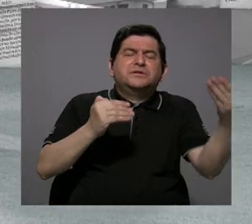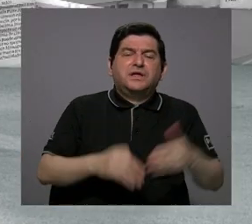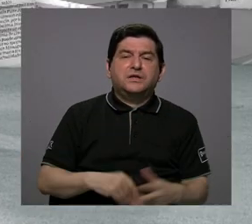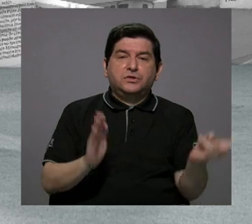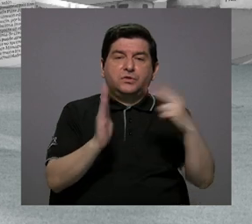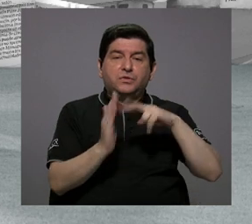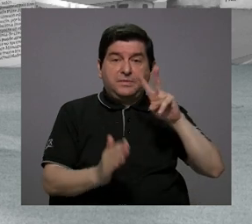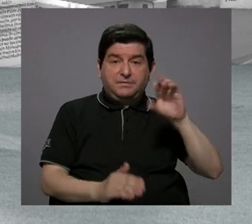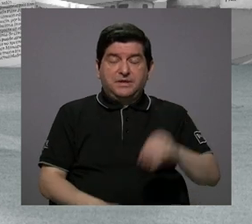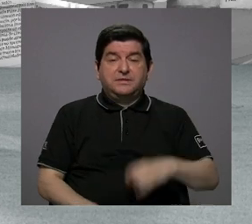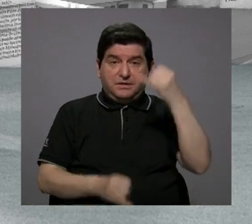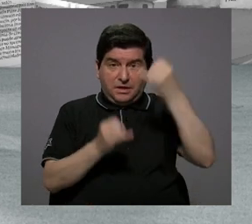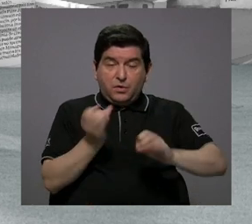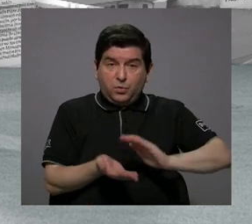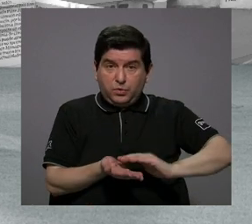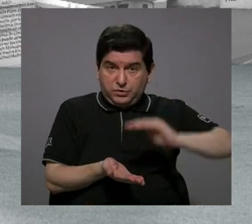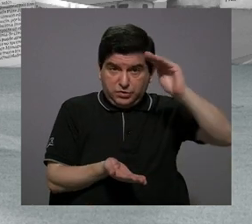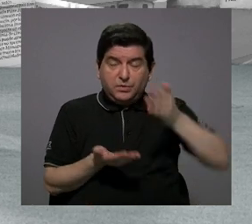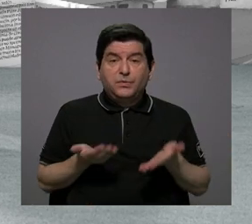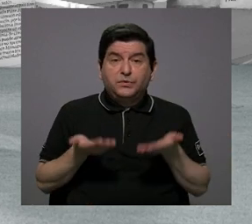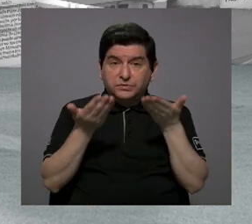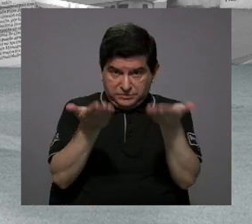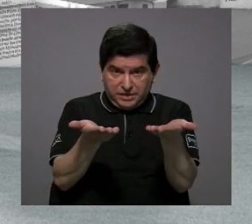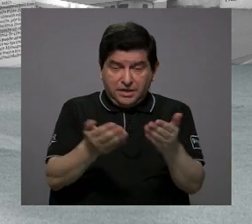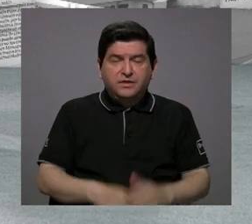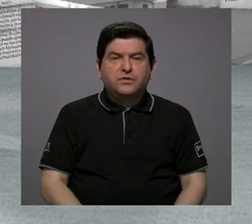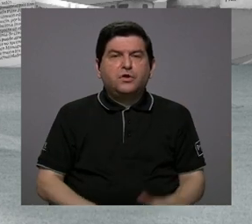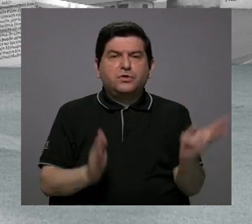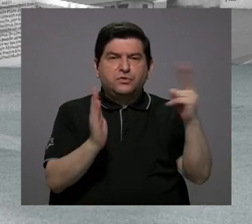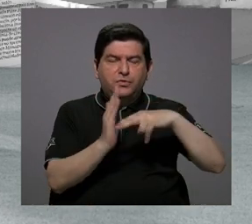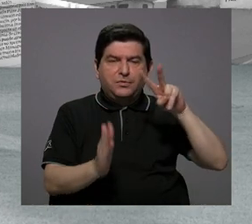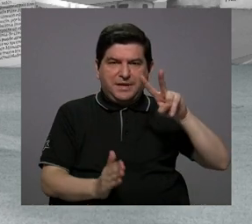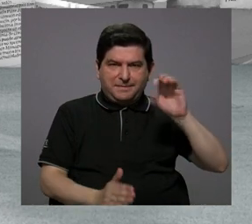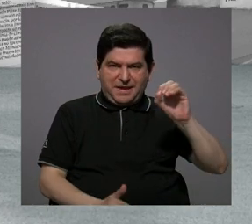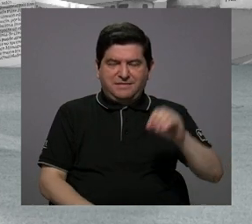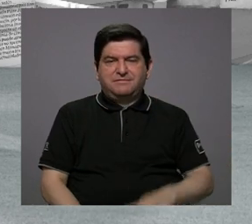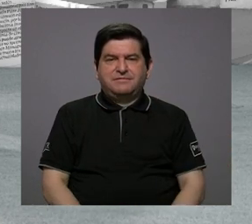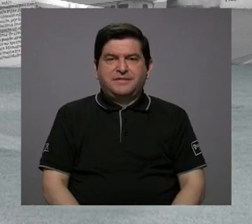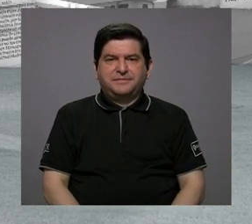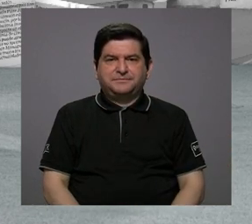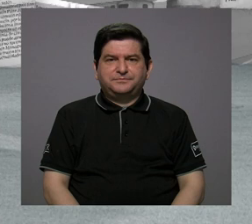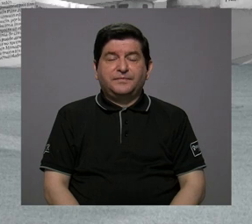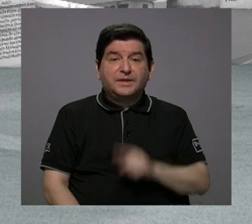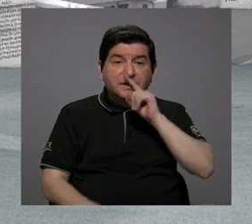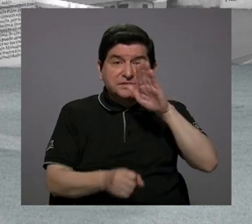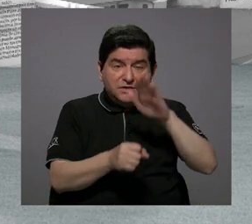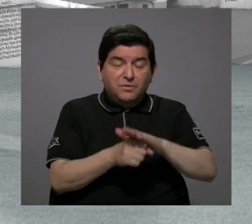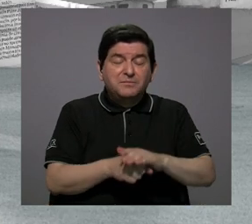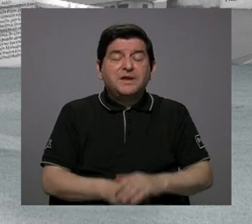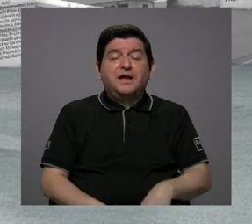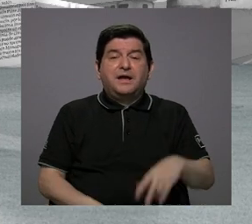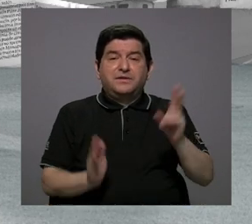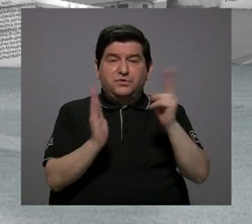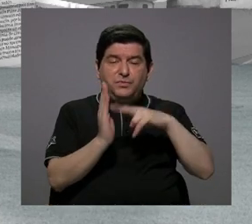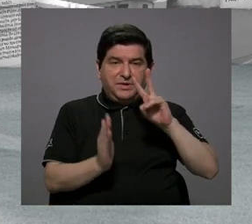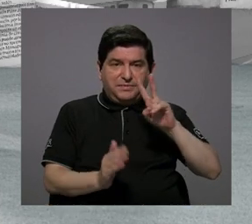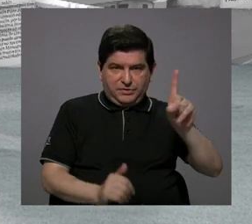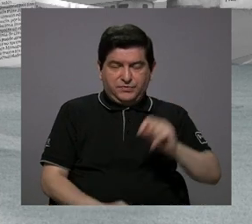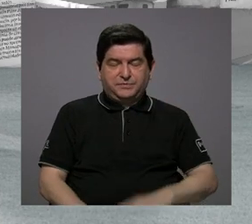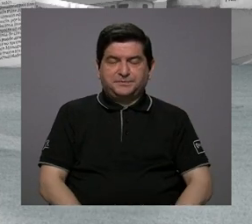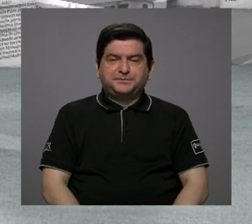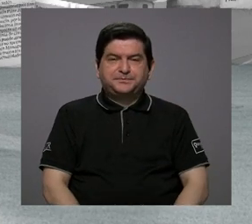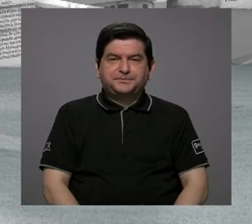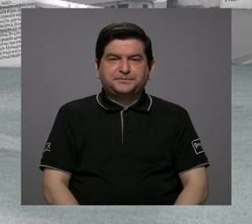El último aumento salarial otorgado fue en el 2020, a ser efectivo en el 2021, en